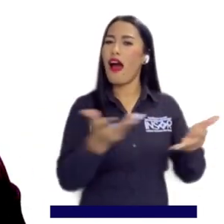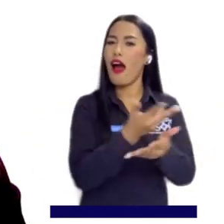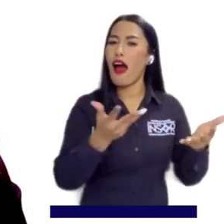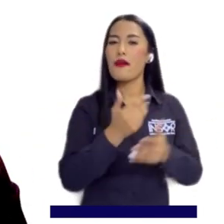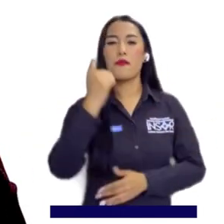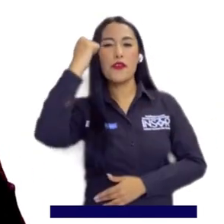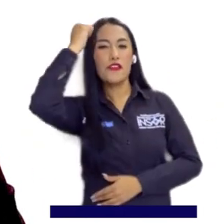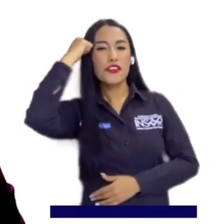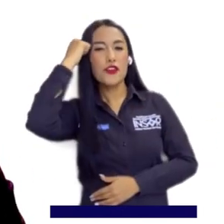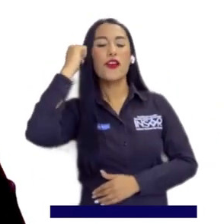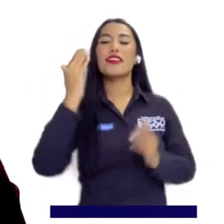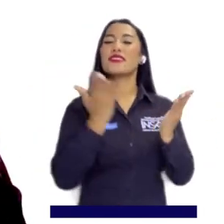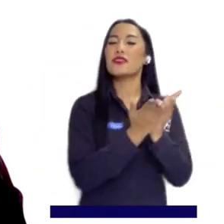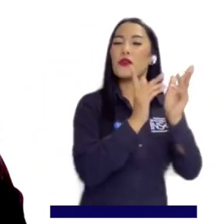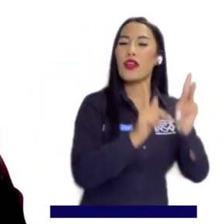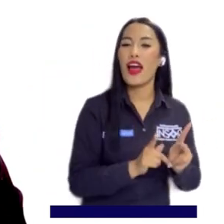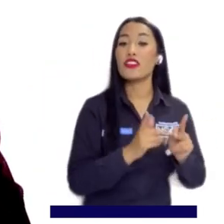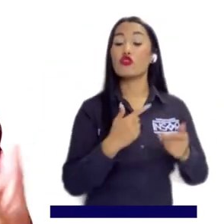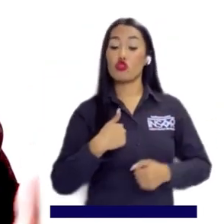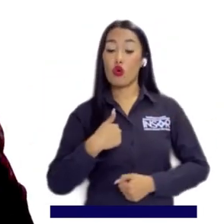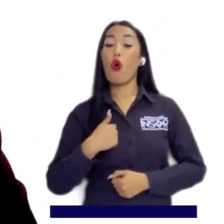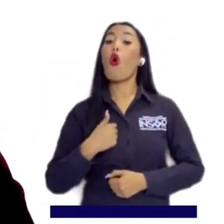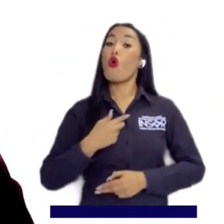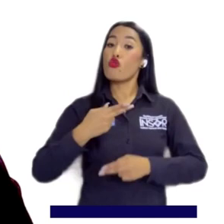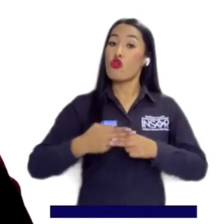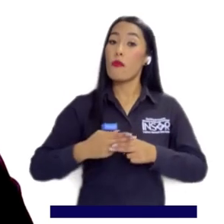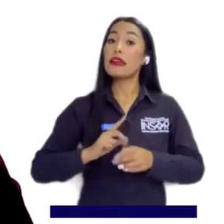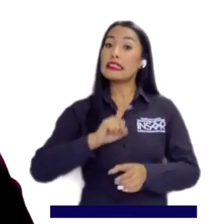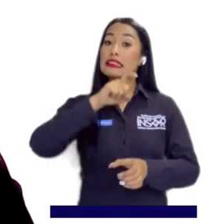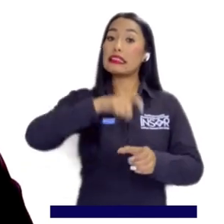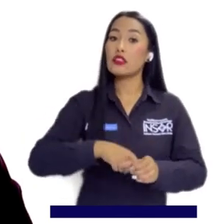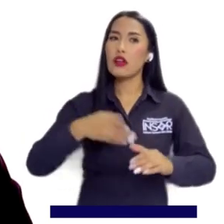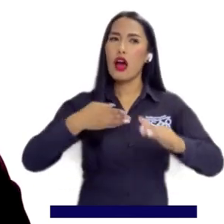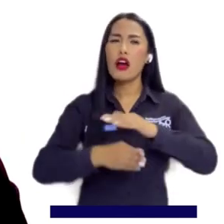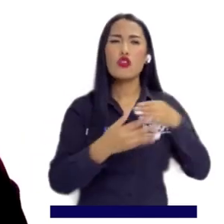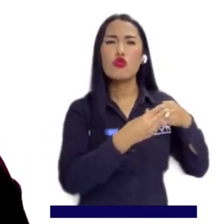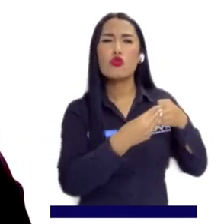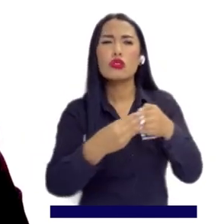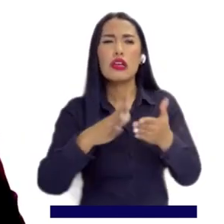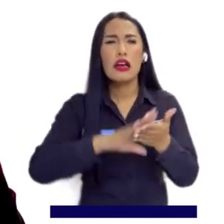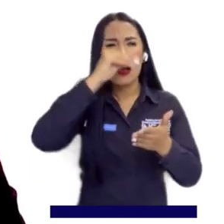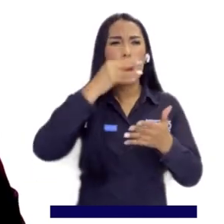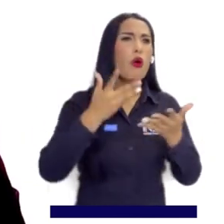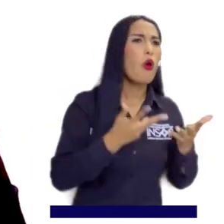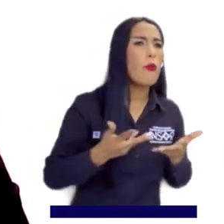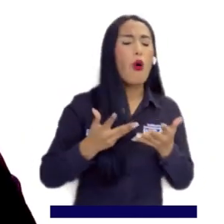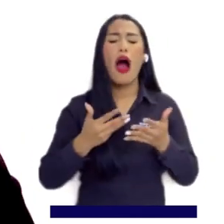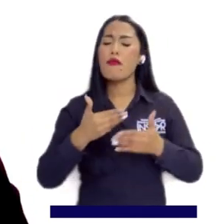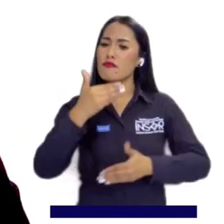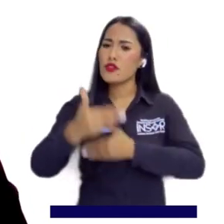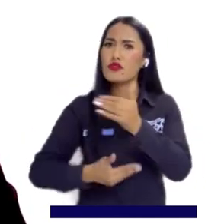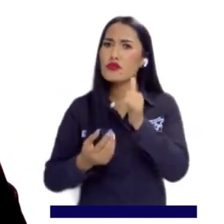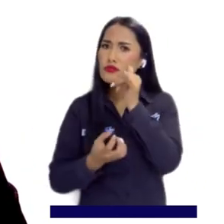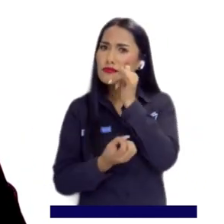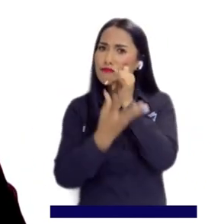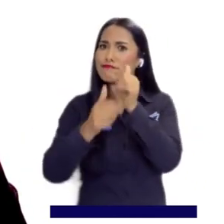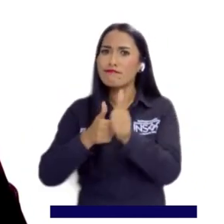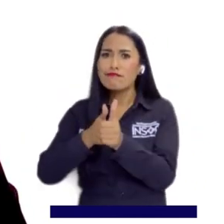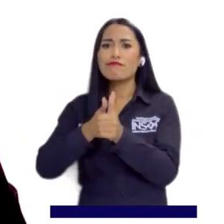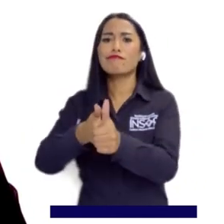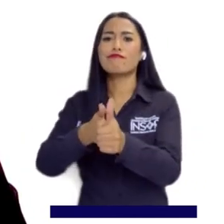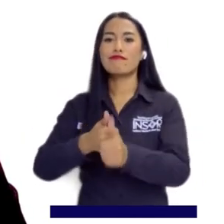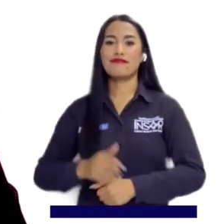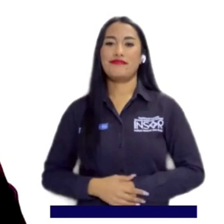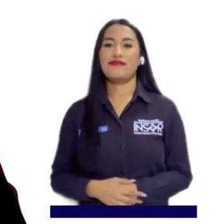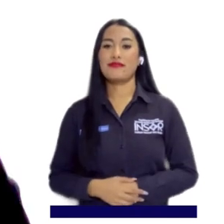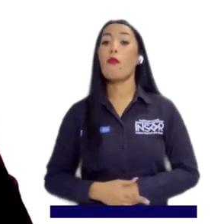interactivos entre estudiantes y docentes, permite a través de registros y usuarios generar rutas de aprendizaje y de seguimiento a los procesos